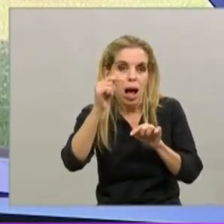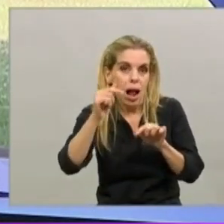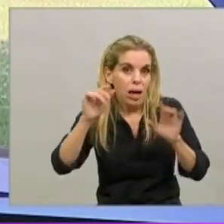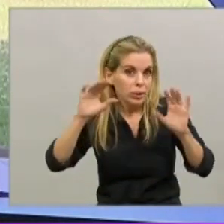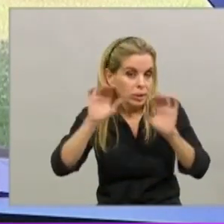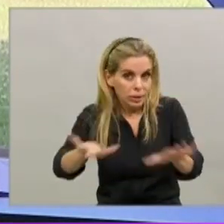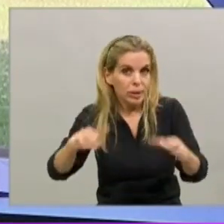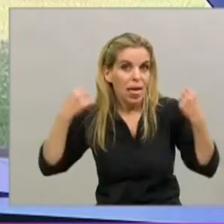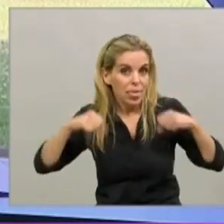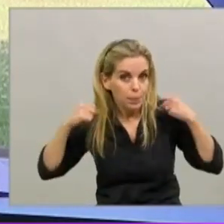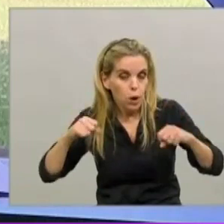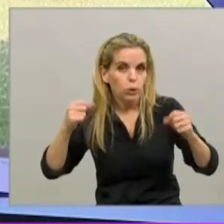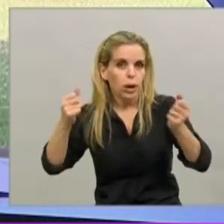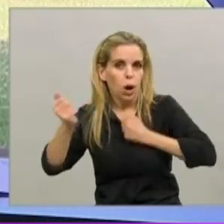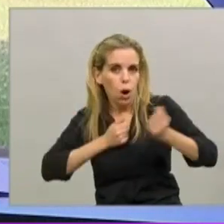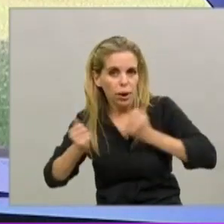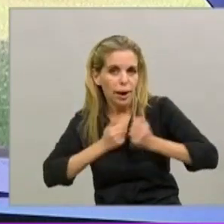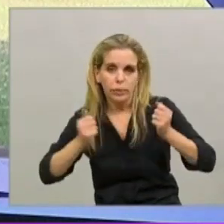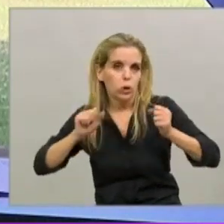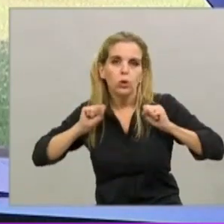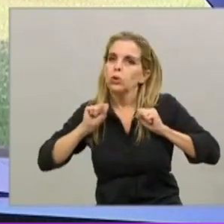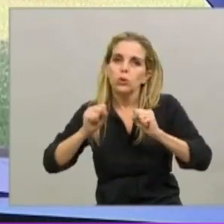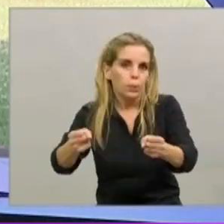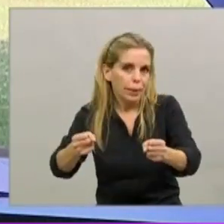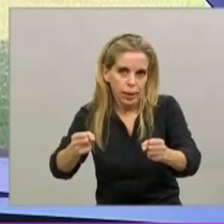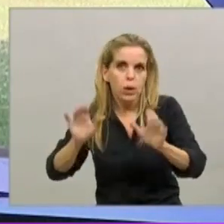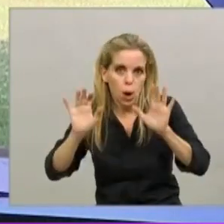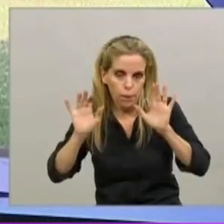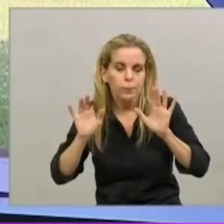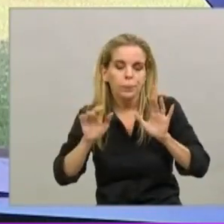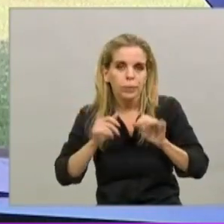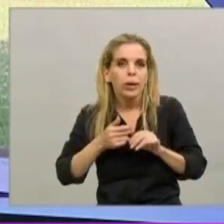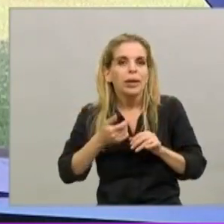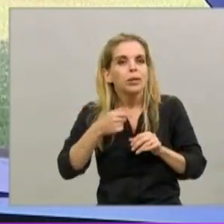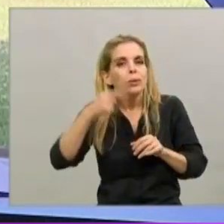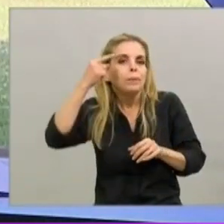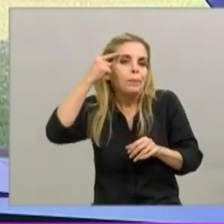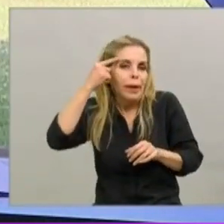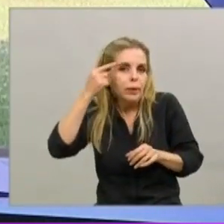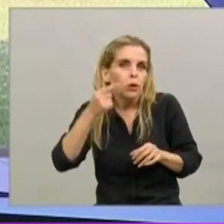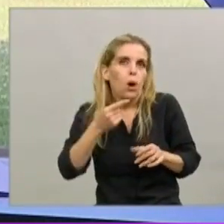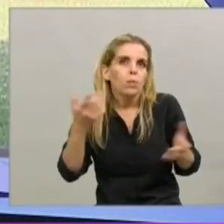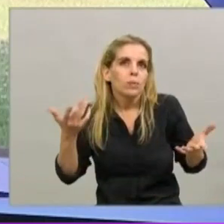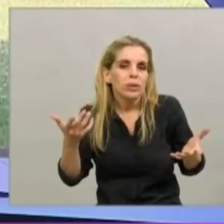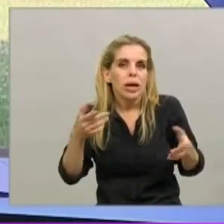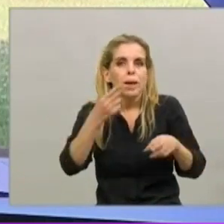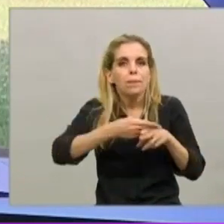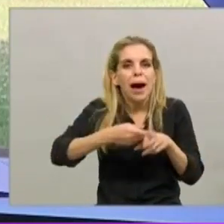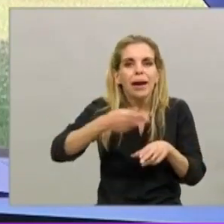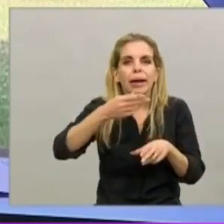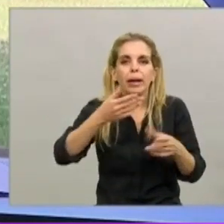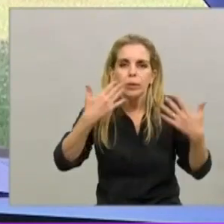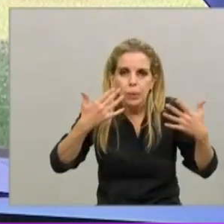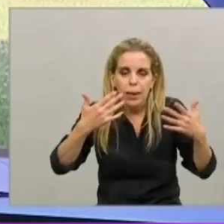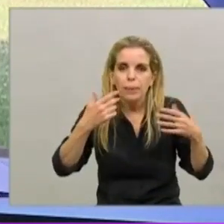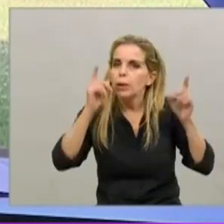física al aire libre. Por más que yo, y estamos convencidos, que al aire libre el riesgo es menor, nunca es cero, nunca